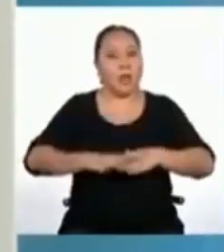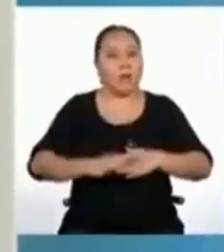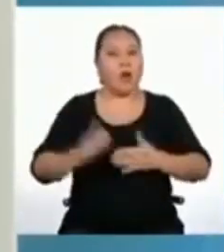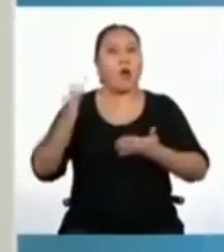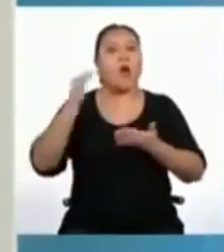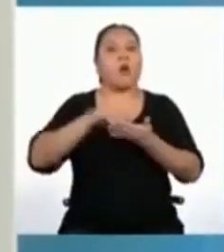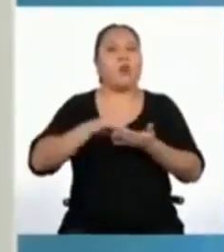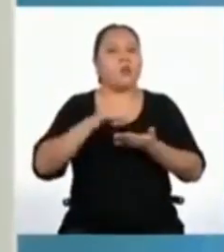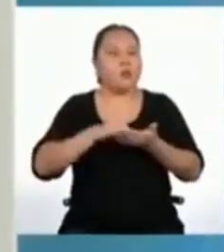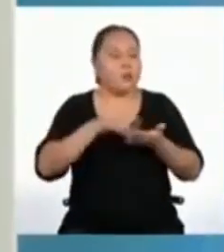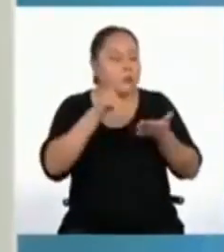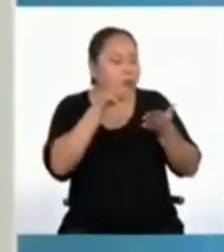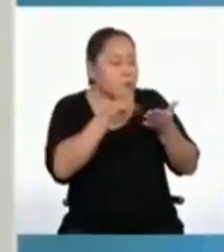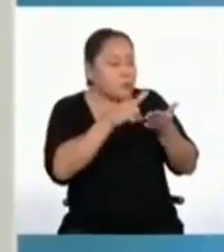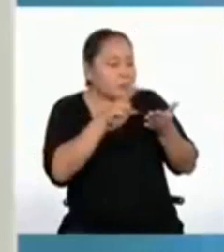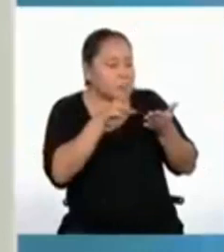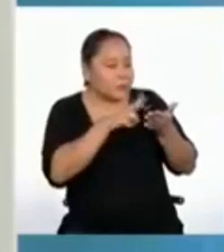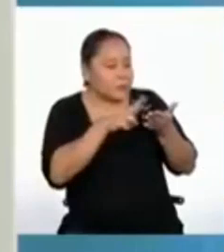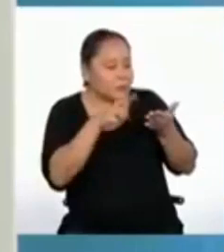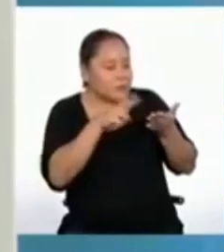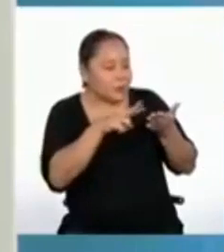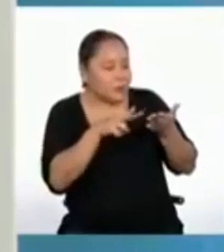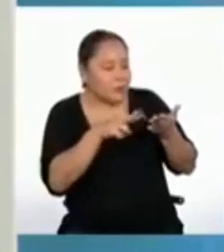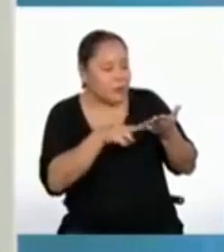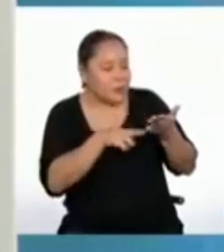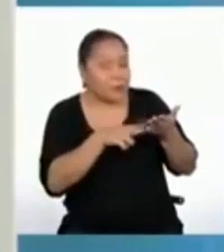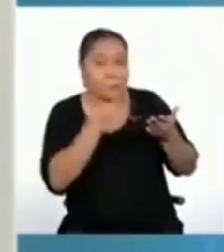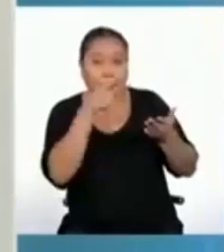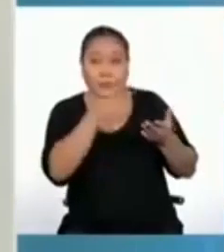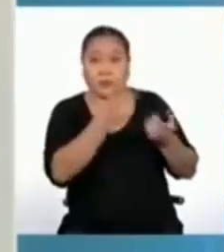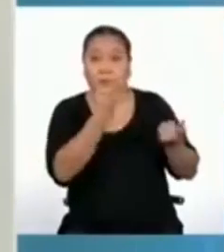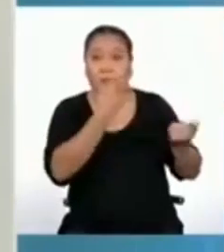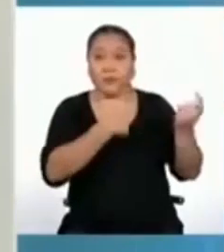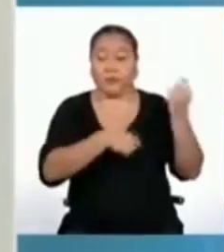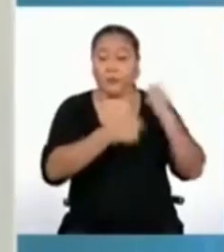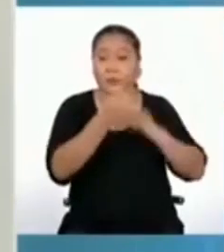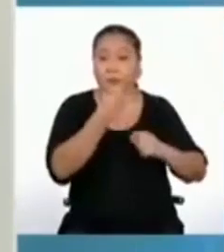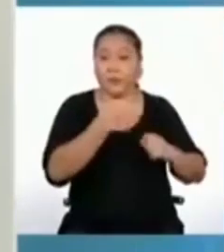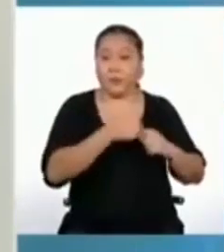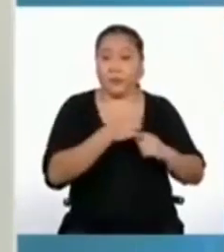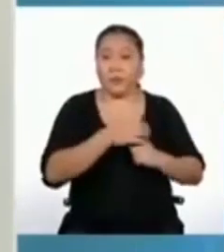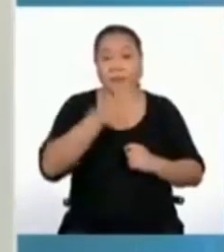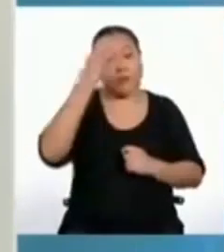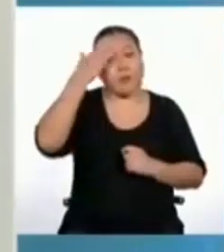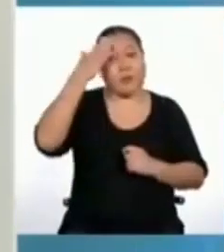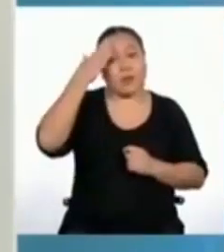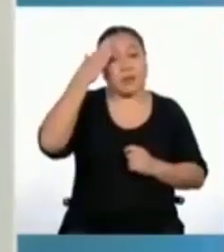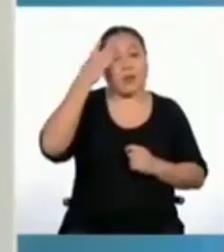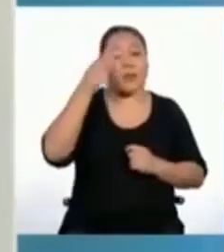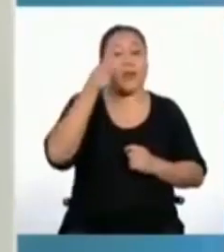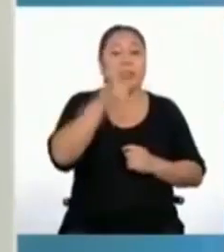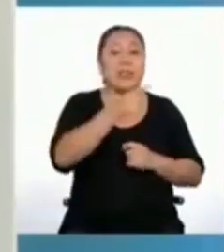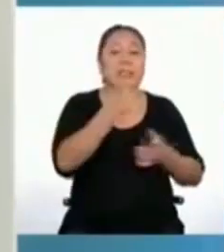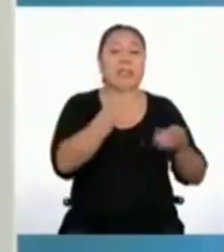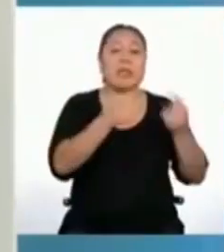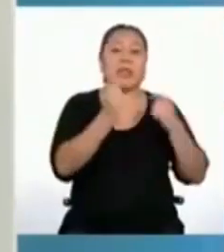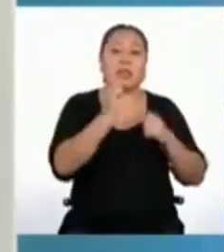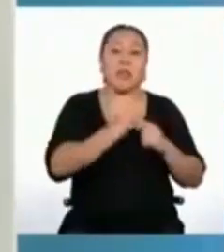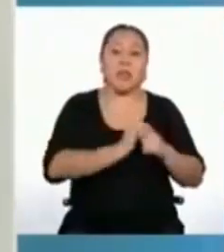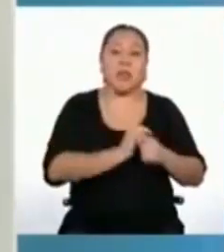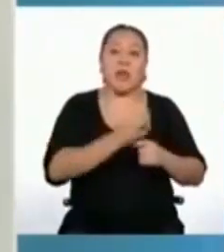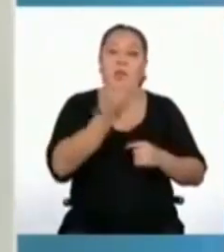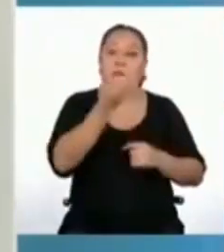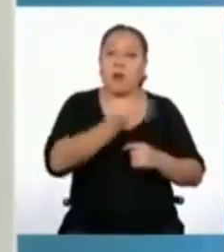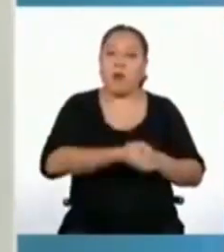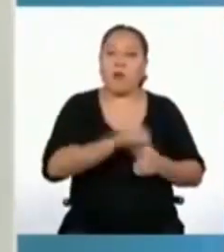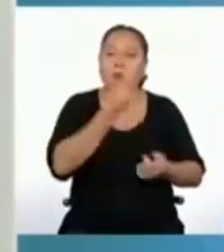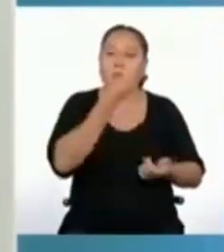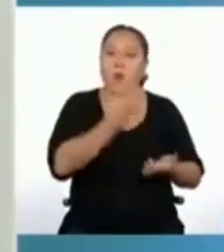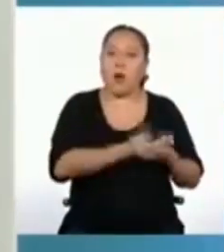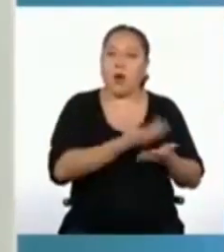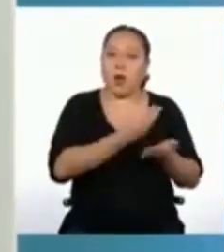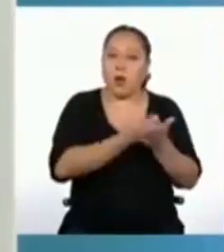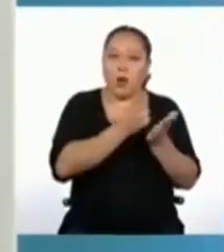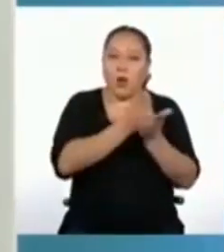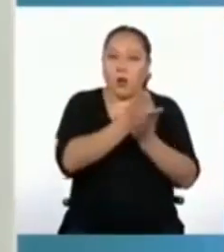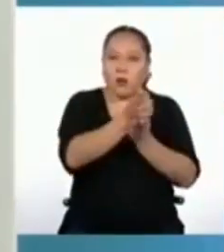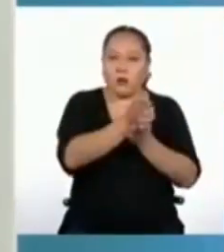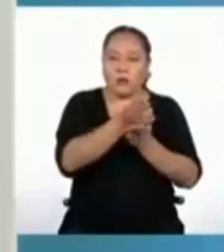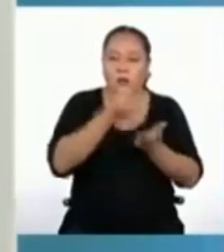calma para volver a leer las cláusulas de la venta. Para saber si la tienda es transparente con los